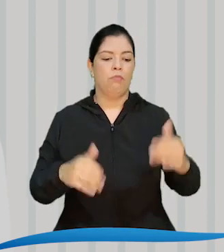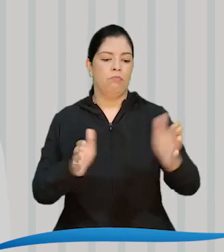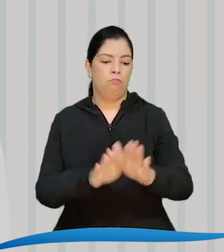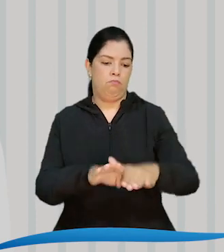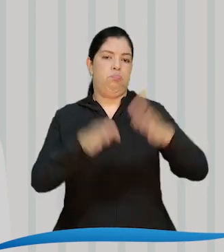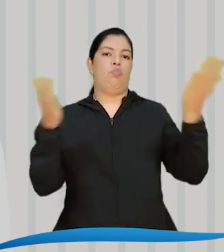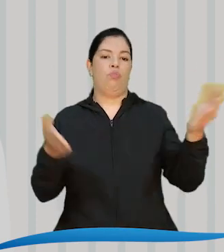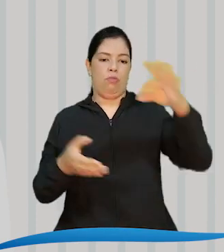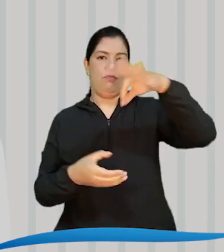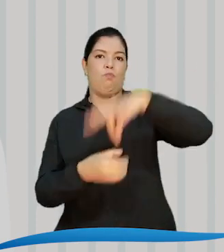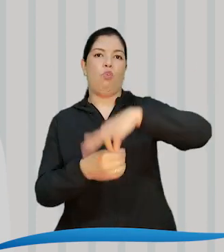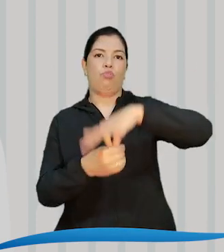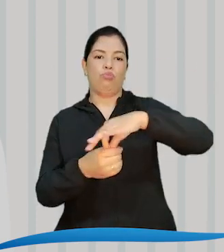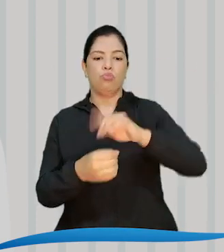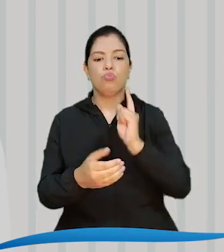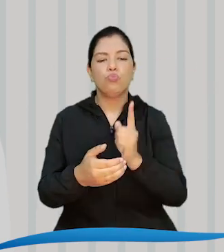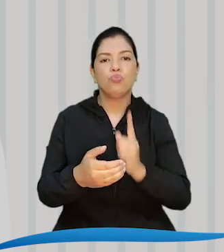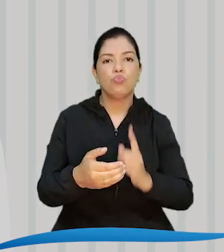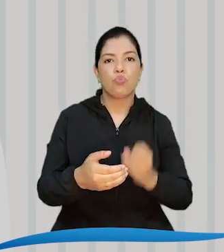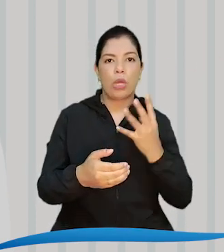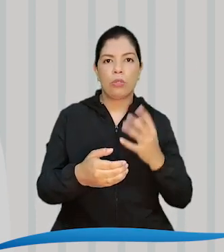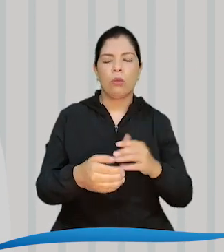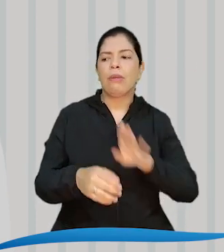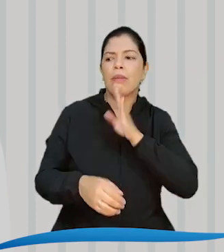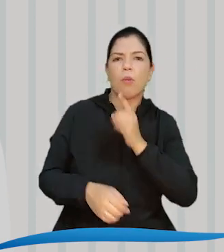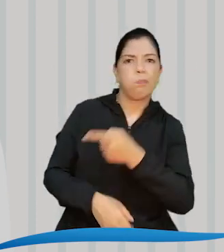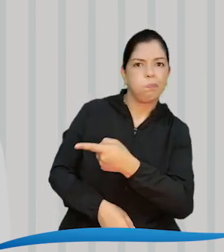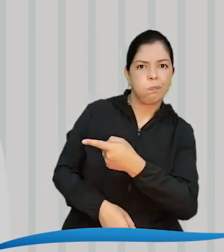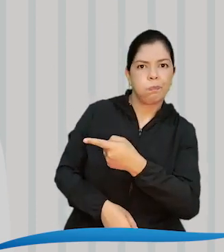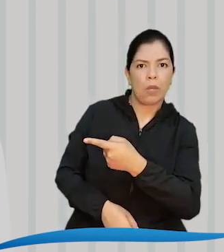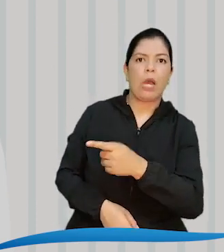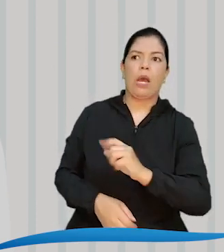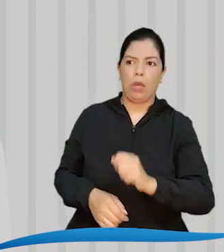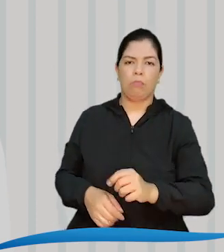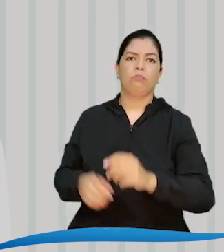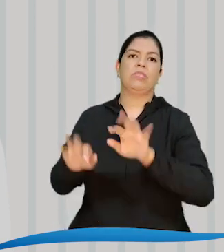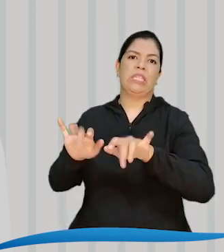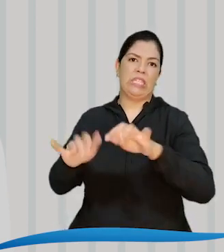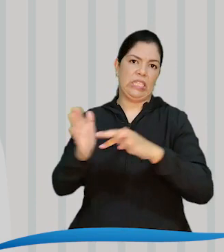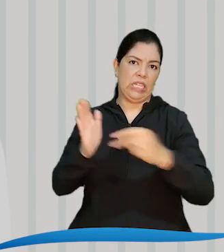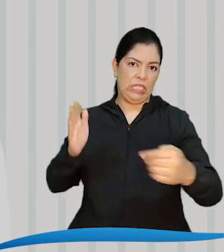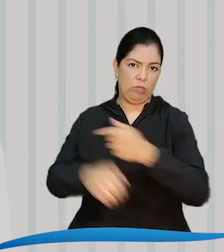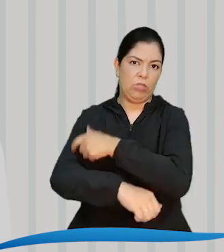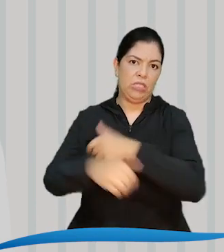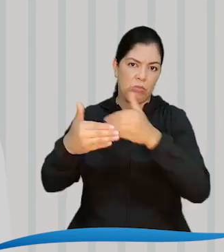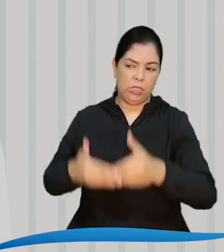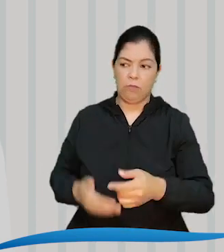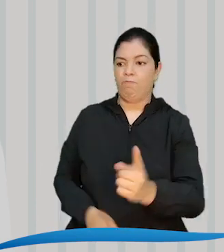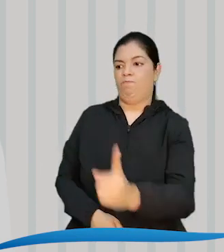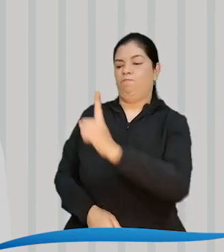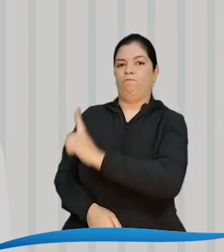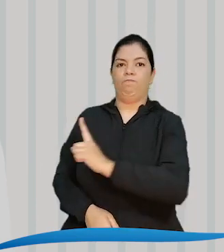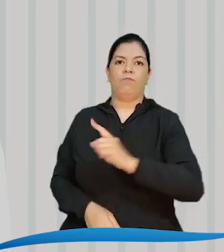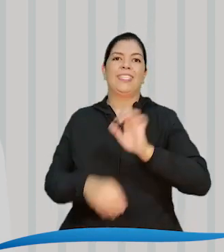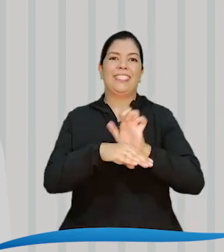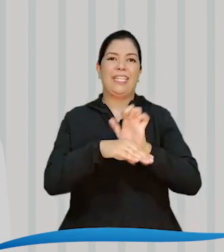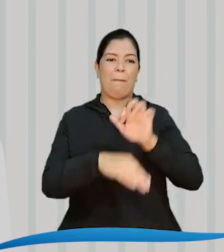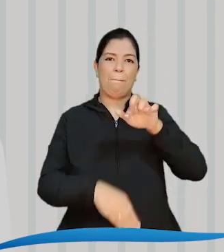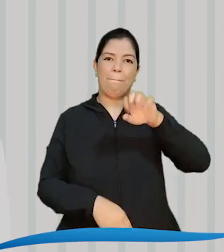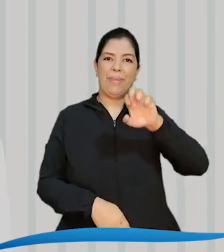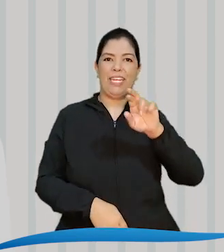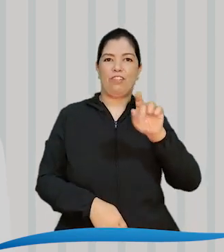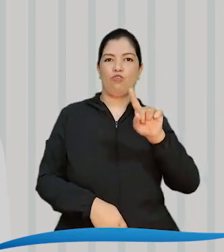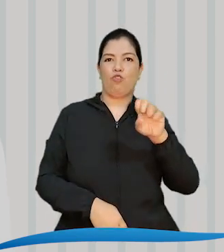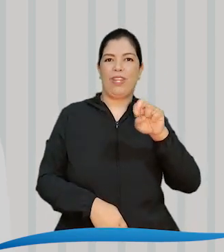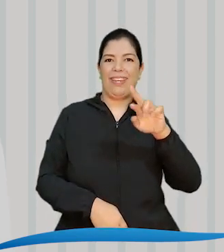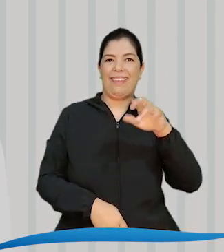Municipal o Local de Discapacidad Un representante de la personería del territorio Y de ser posible, los candidatos